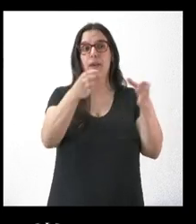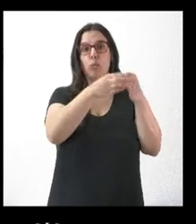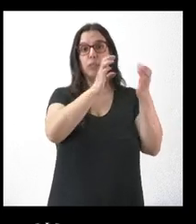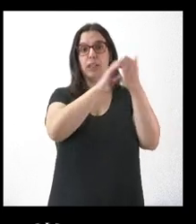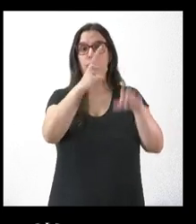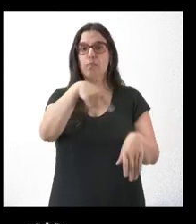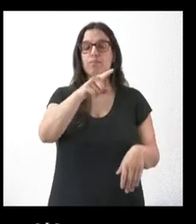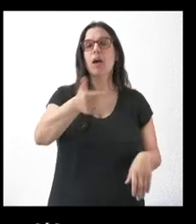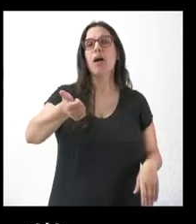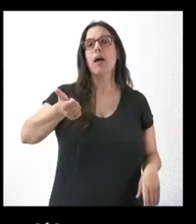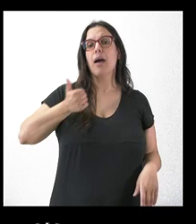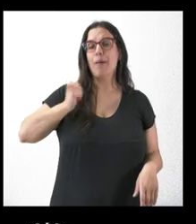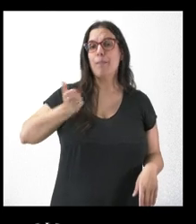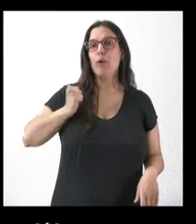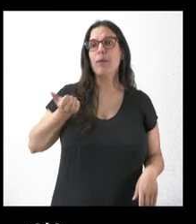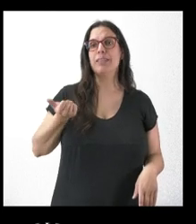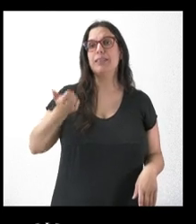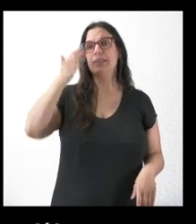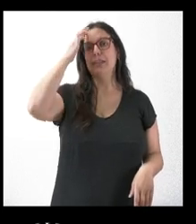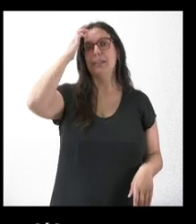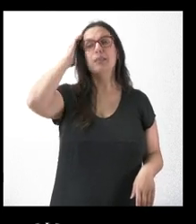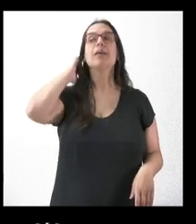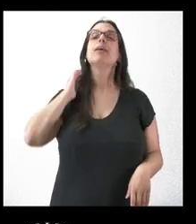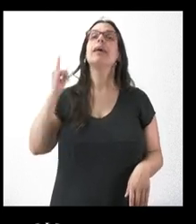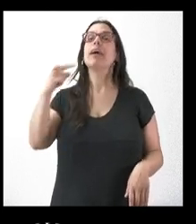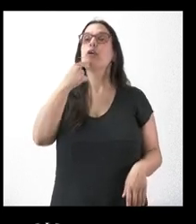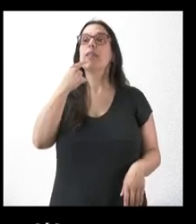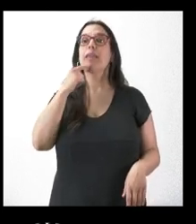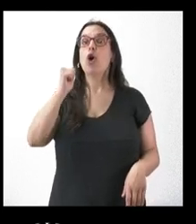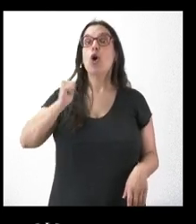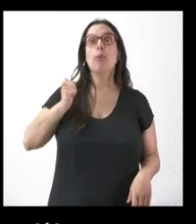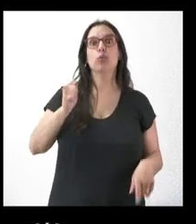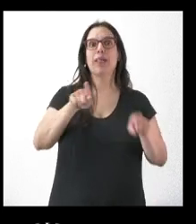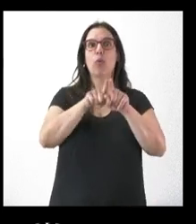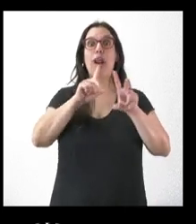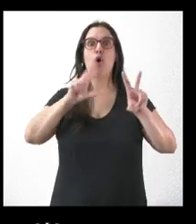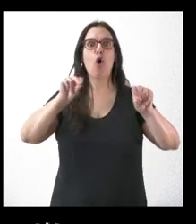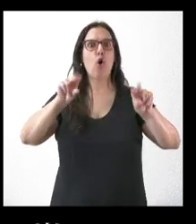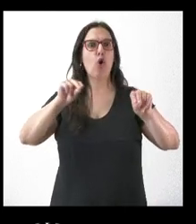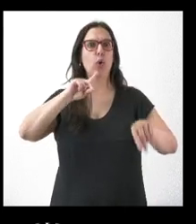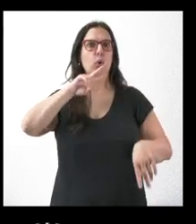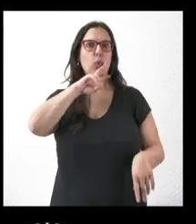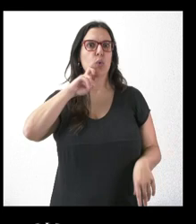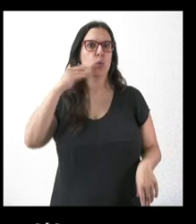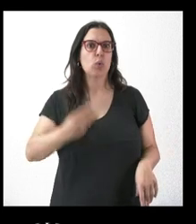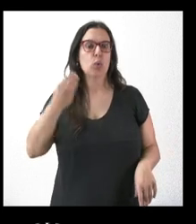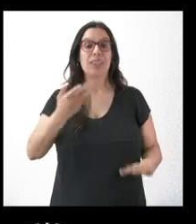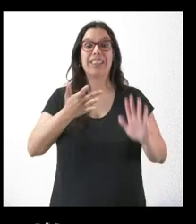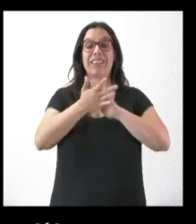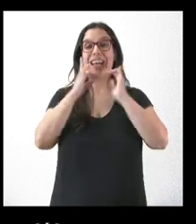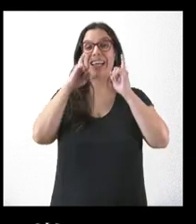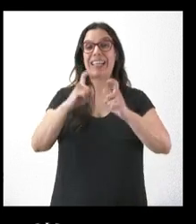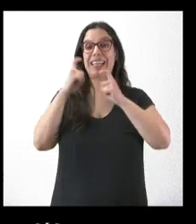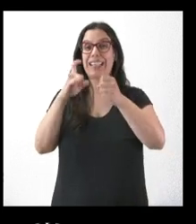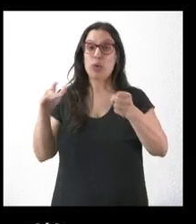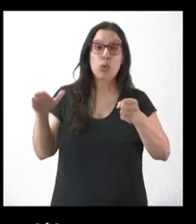aprovechen lo que ellos califican como oportunidad de oro. Es decir, que se intenten cubrir por todos los medios